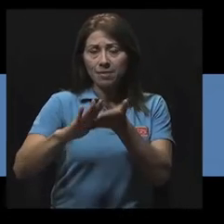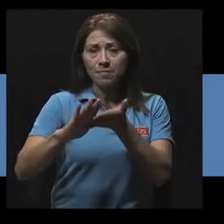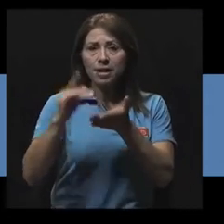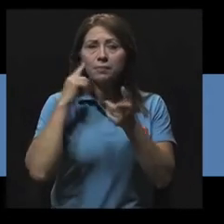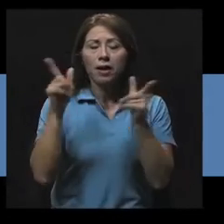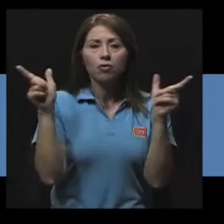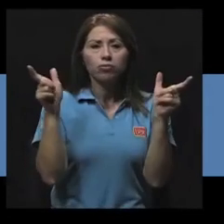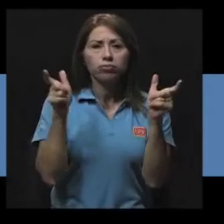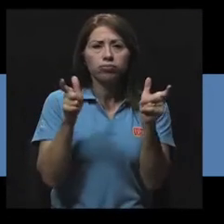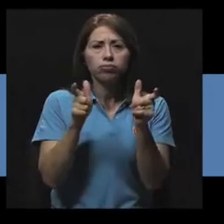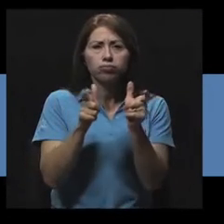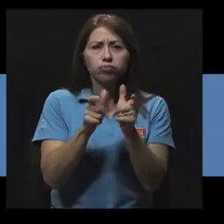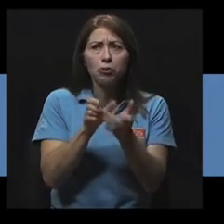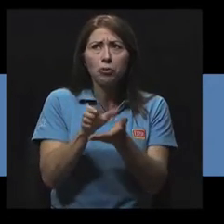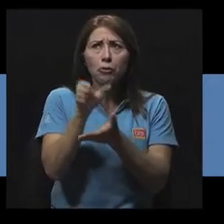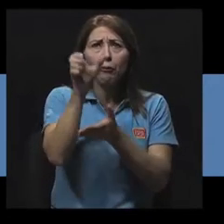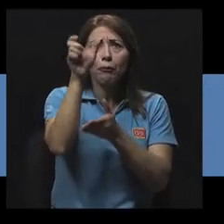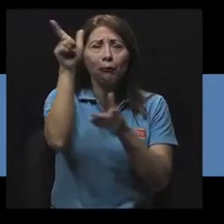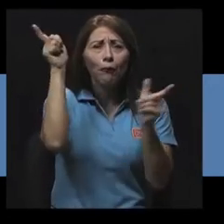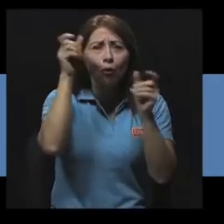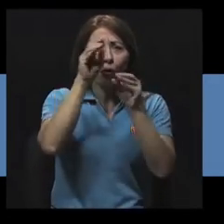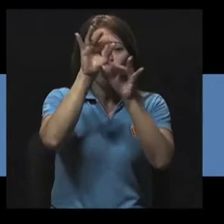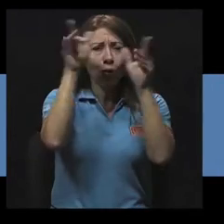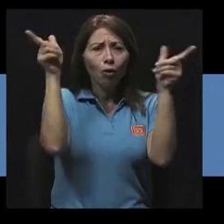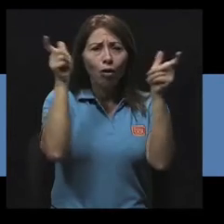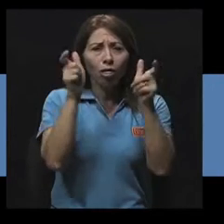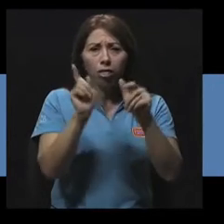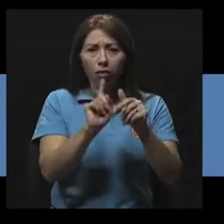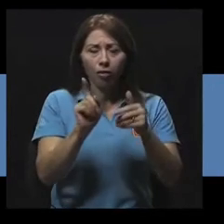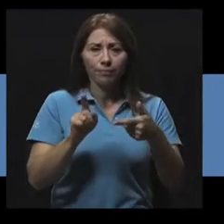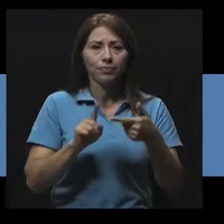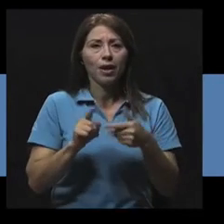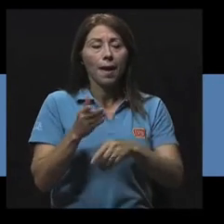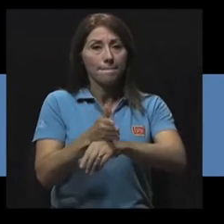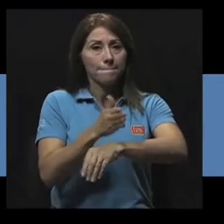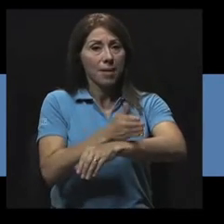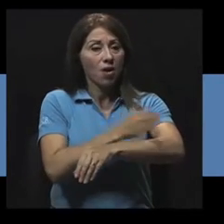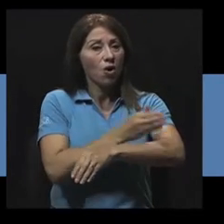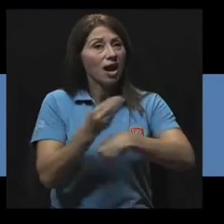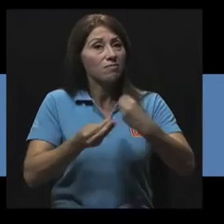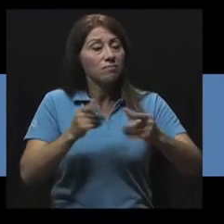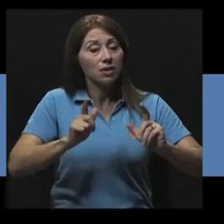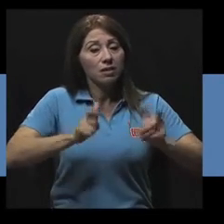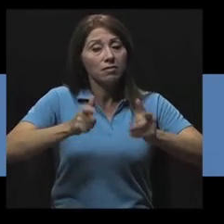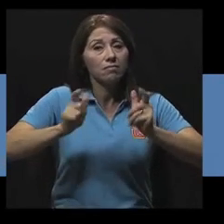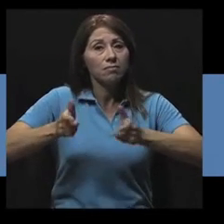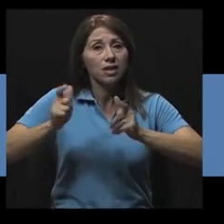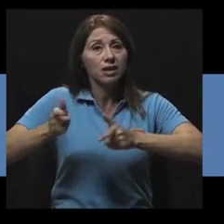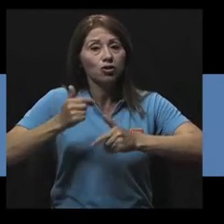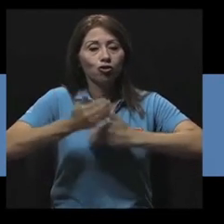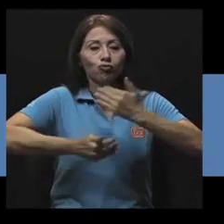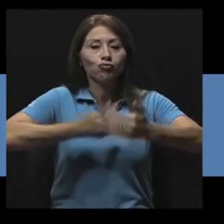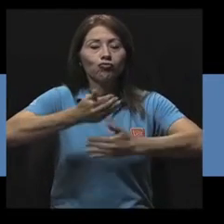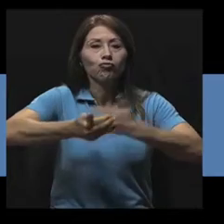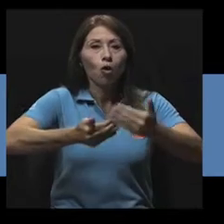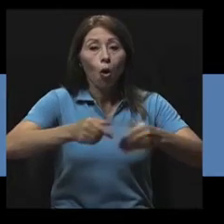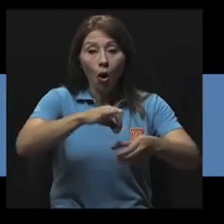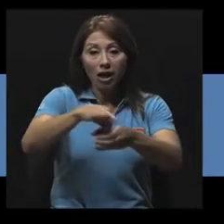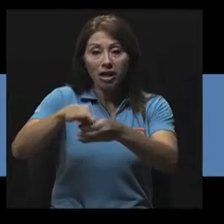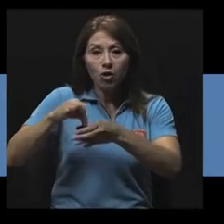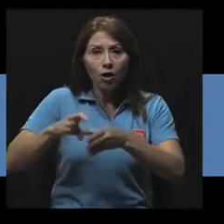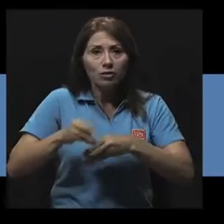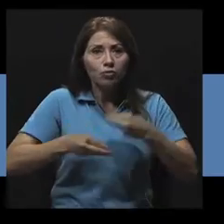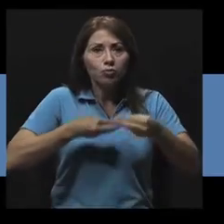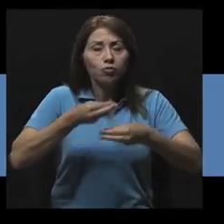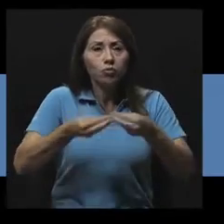emisiones de chimeneas industriales. Mejorar la gestión de desechos urbanos y agrícolas, incluyendo la recuperación del gas